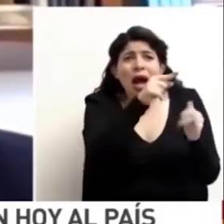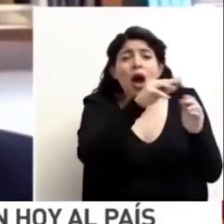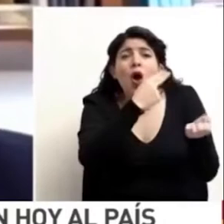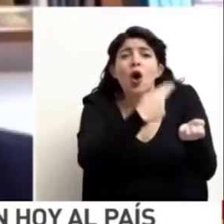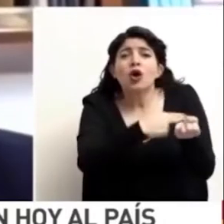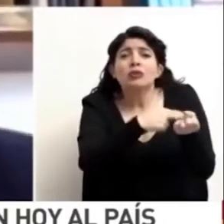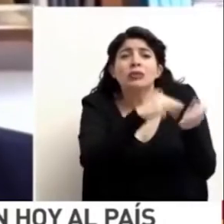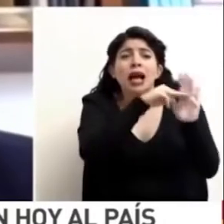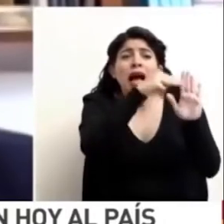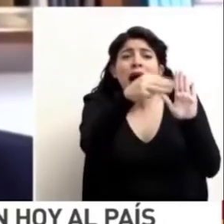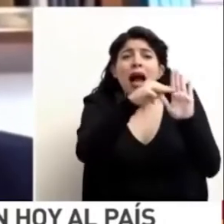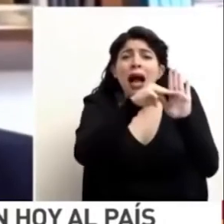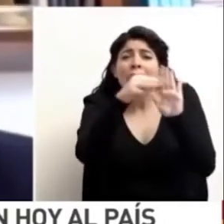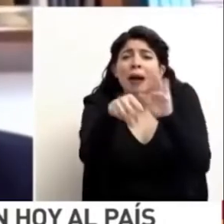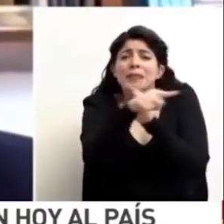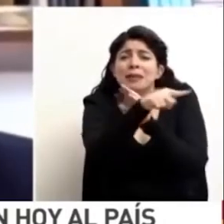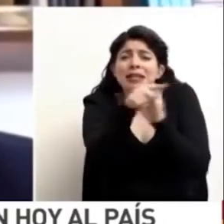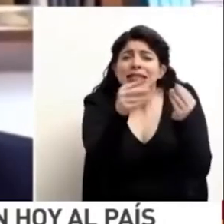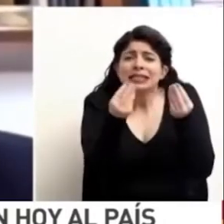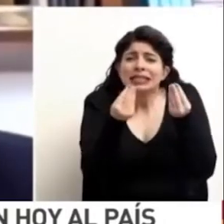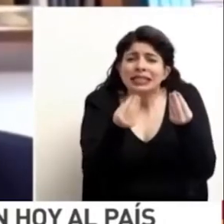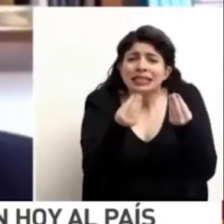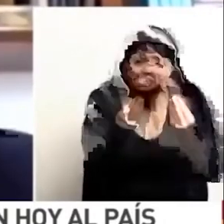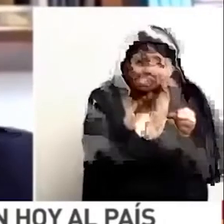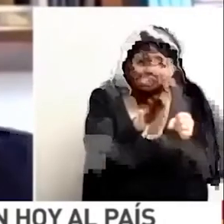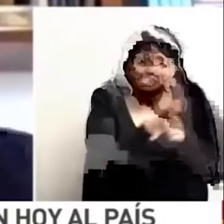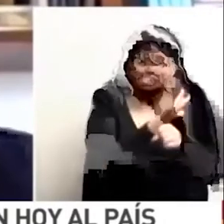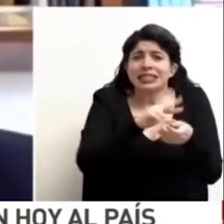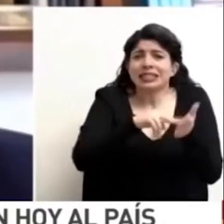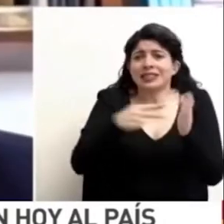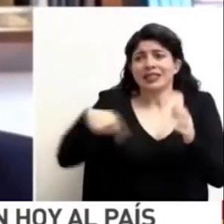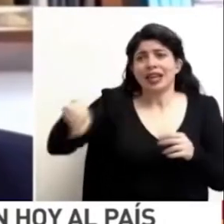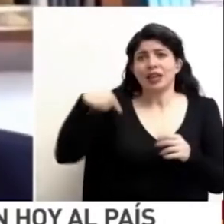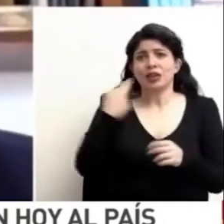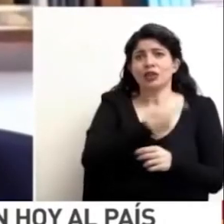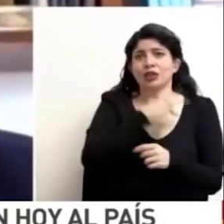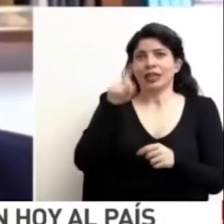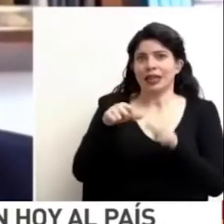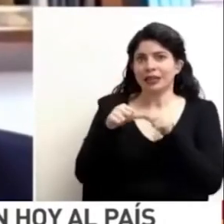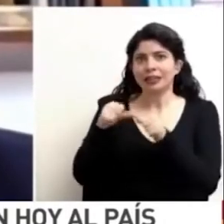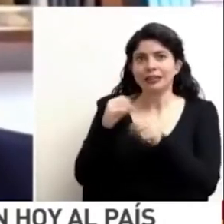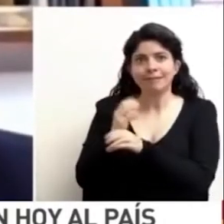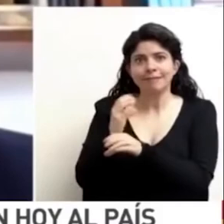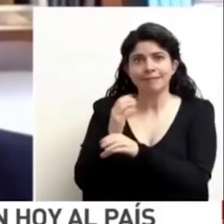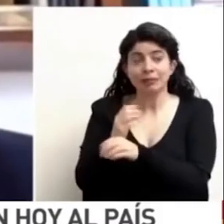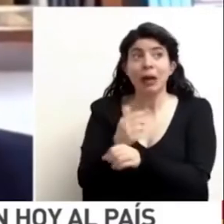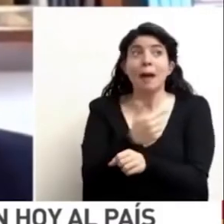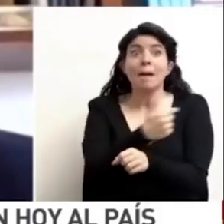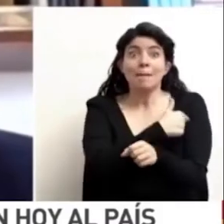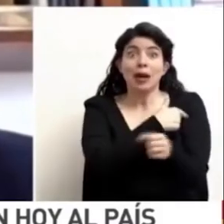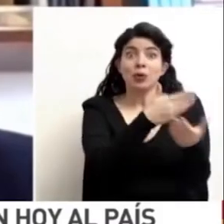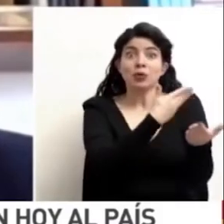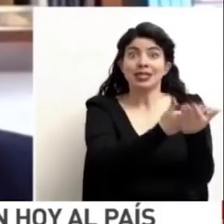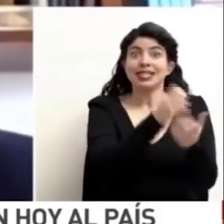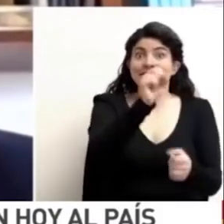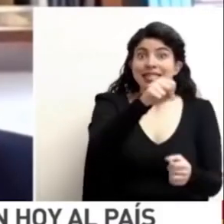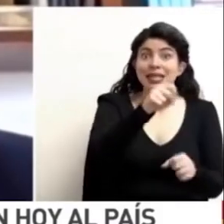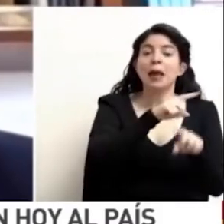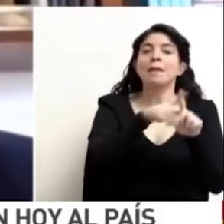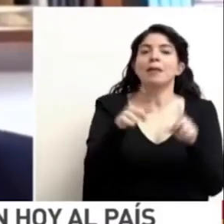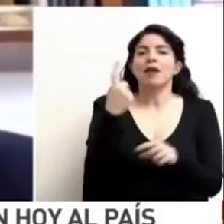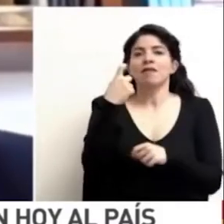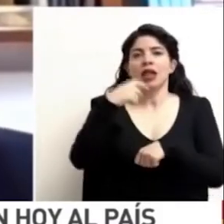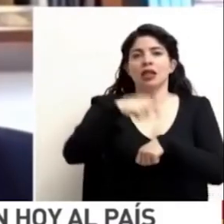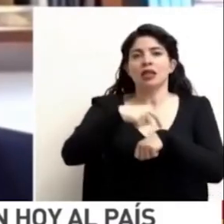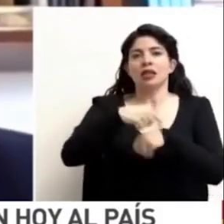de hospitales y necesitamos seguirnos cuidando. Si bien ya está llegando la vacuna, tomará un tiempo para que vacunemos a toda